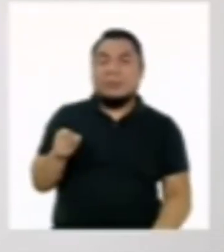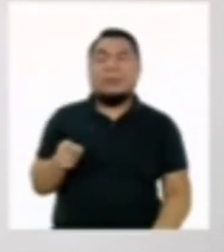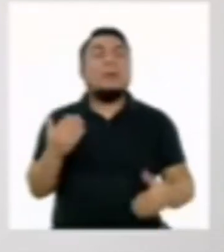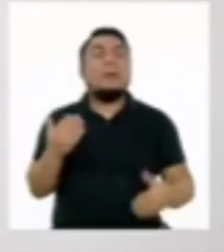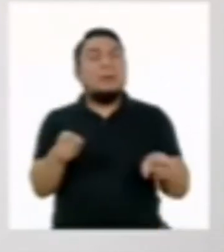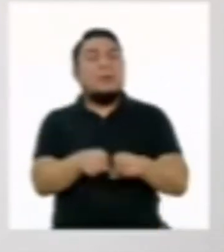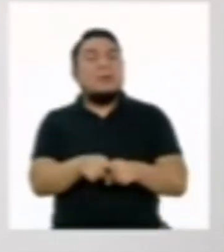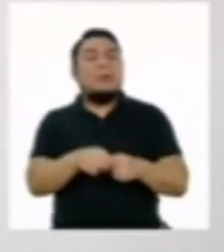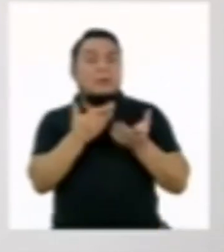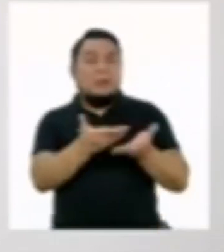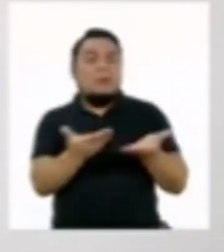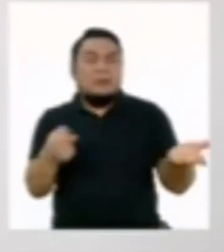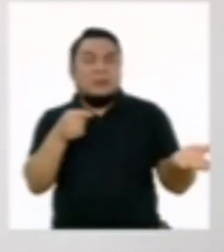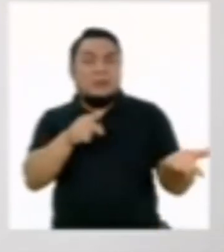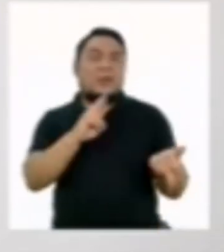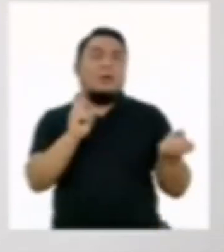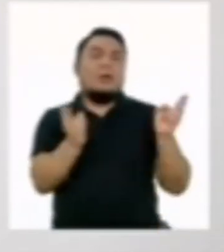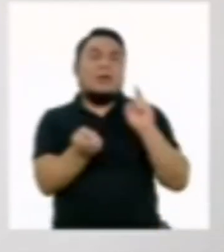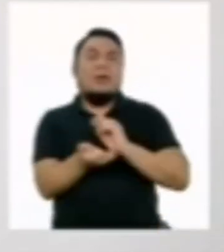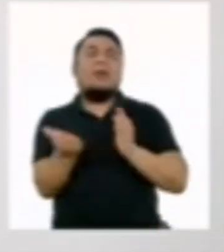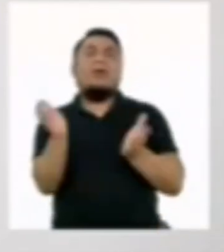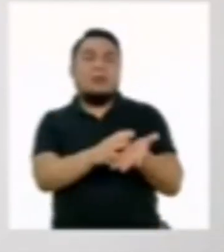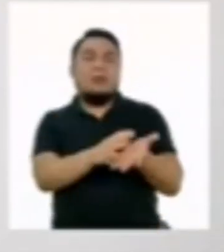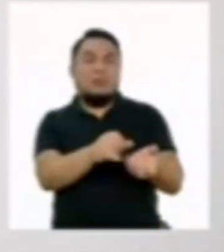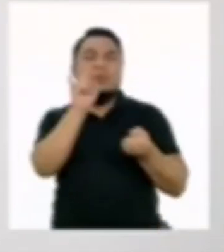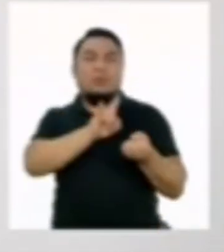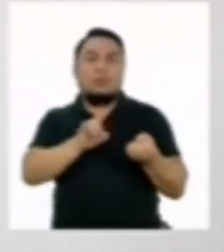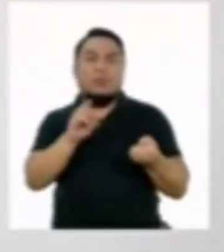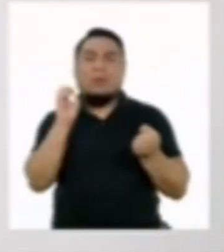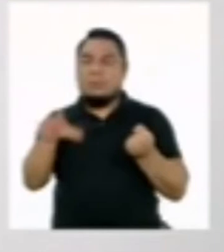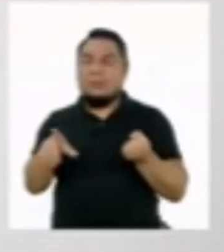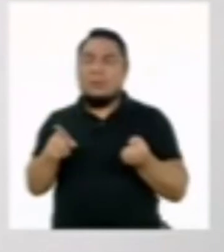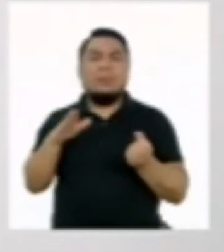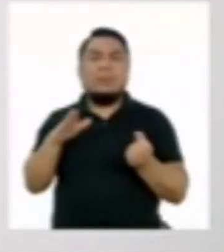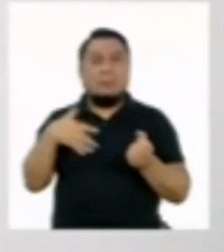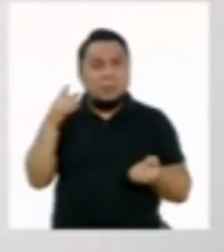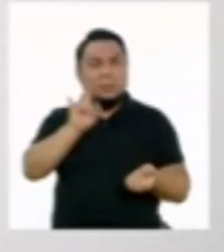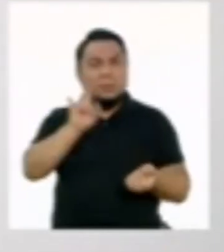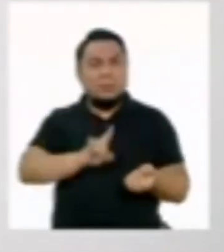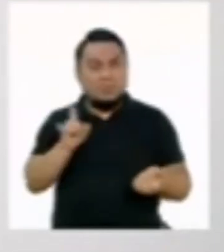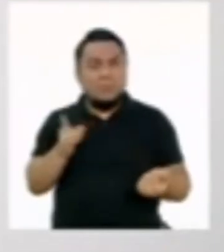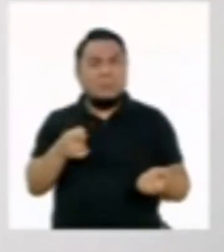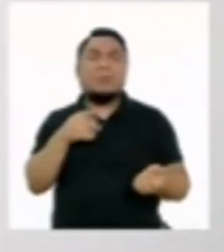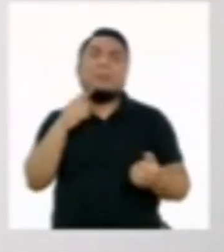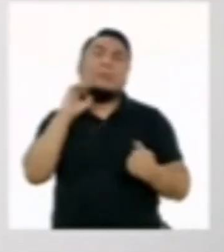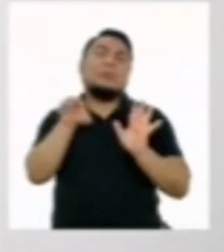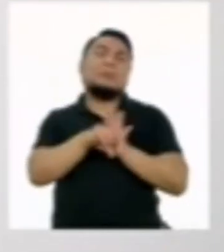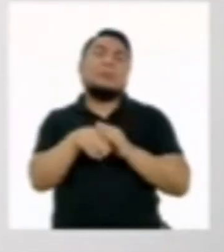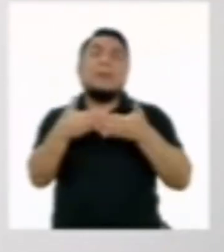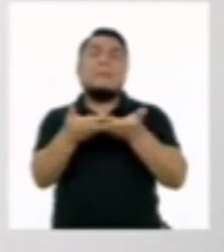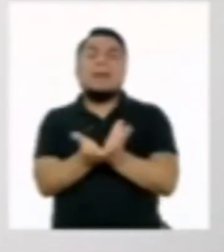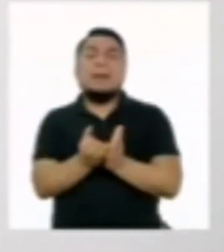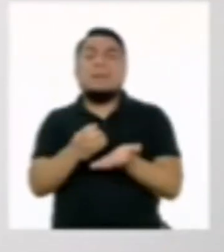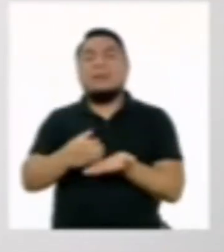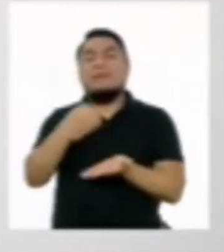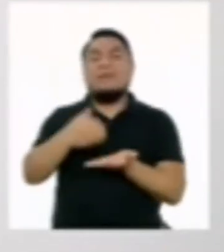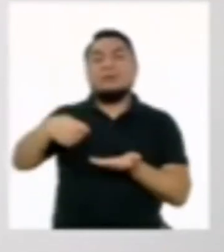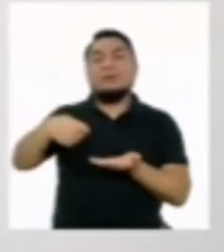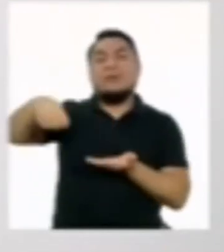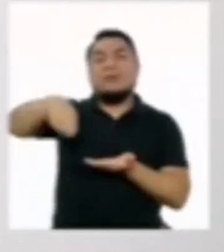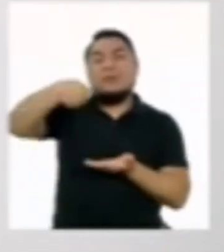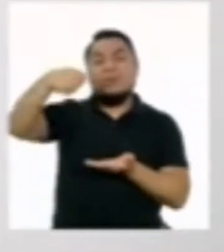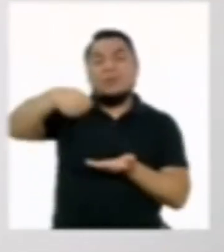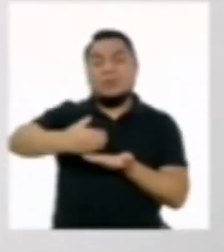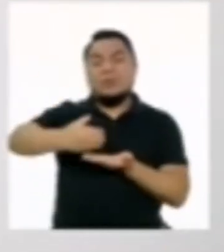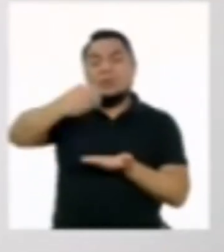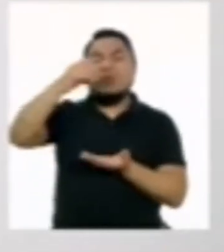preferir objetos reusables que los desechables, como platos, vasos, cubiertos,